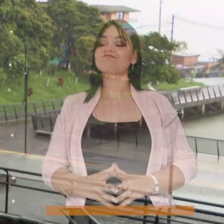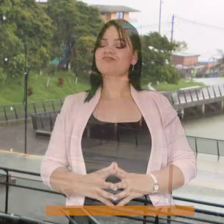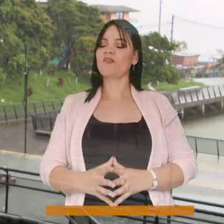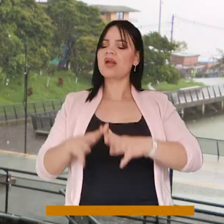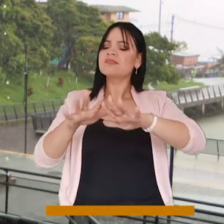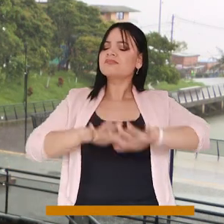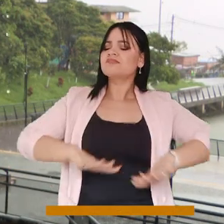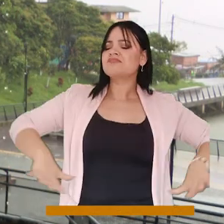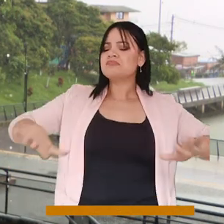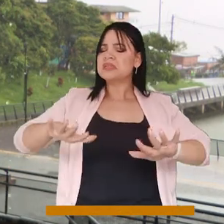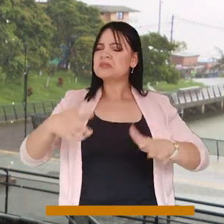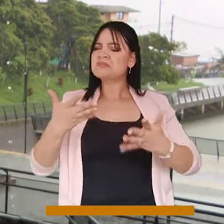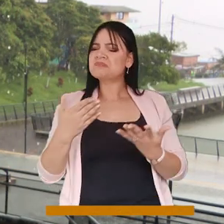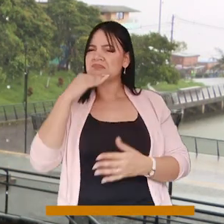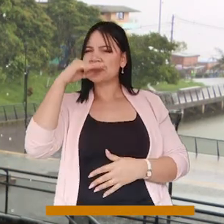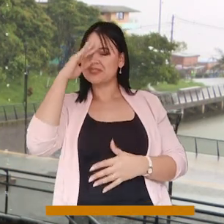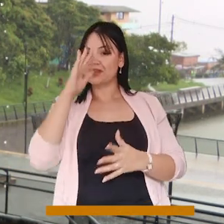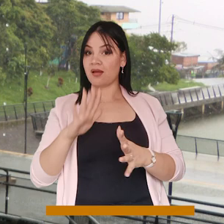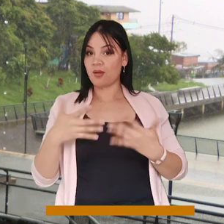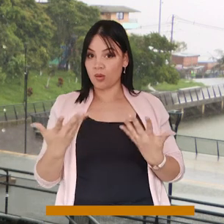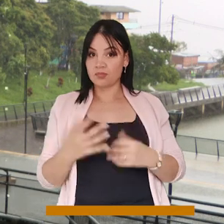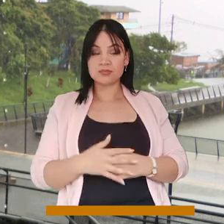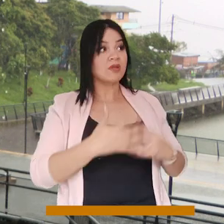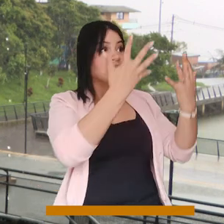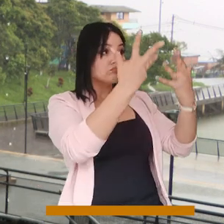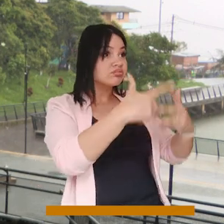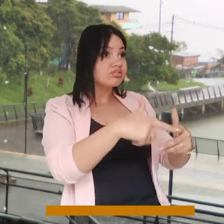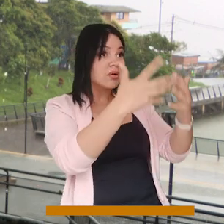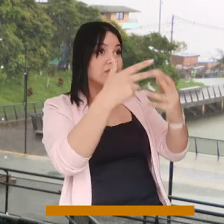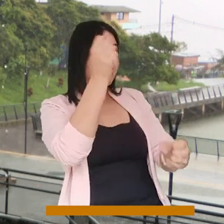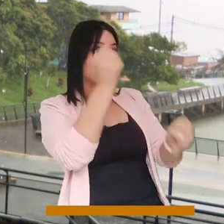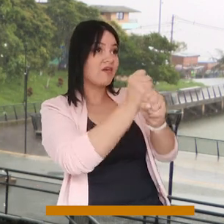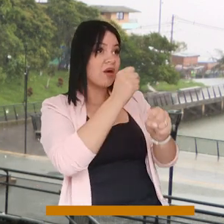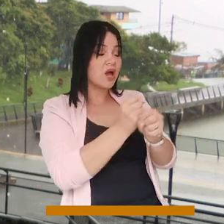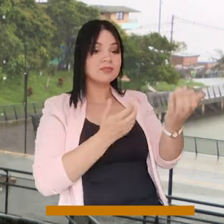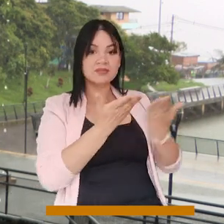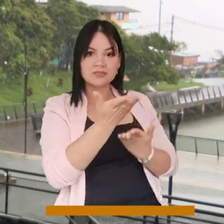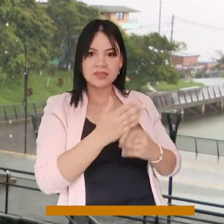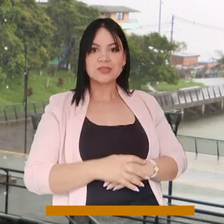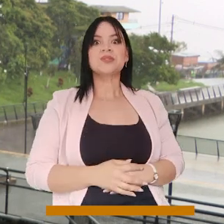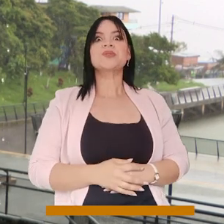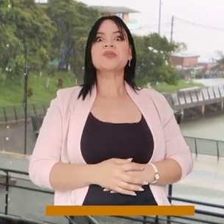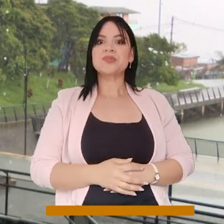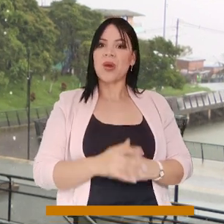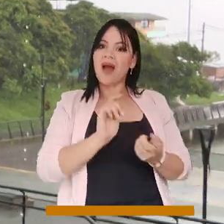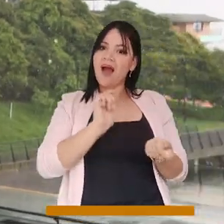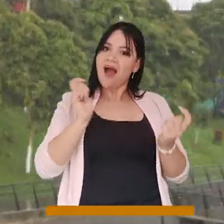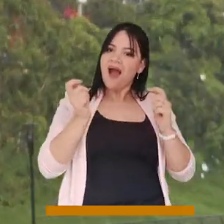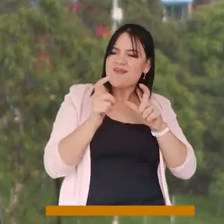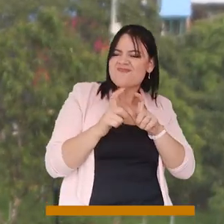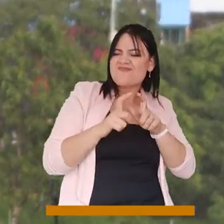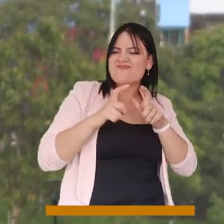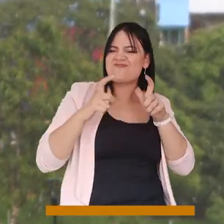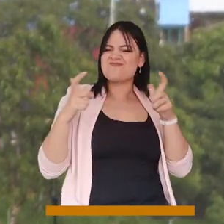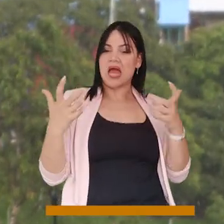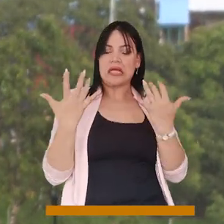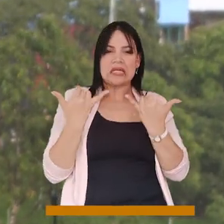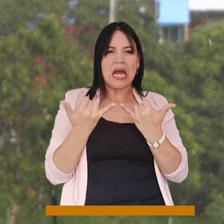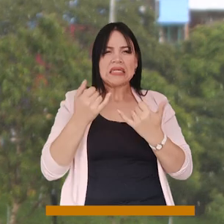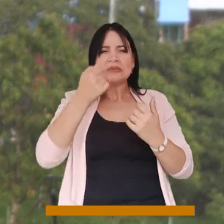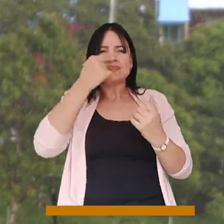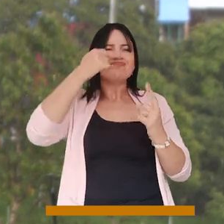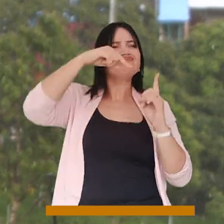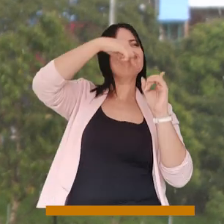Medellín ya no solamente es una ciudad industrial de servicios, sino que es una ciudad que amplió su vocación económica y se convirtió muy